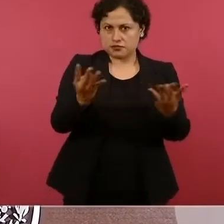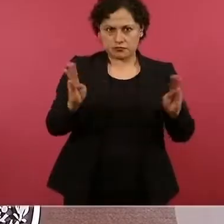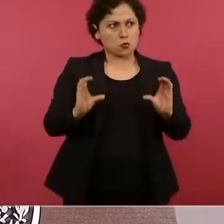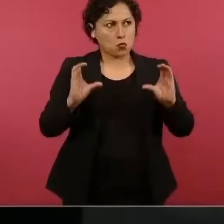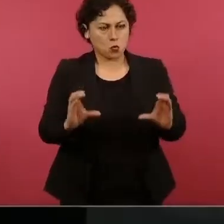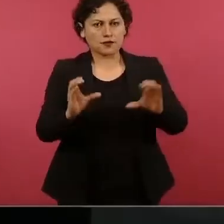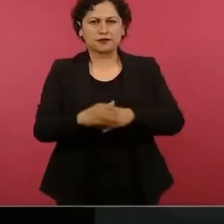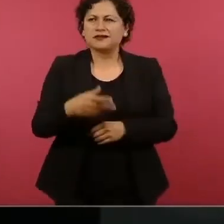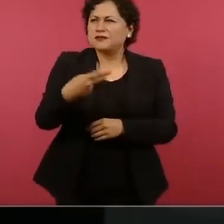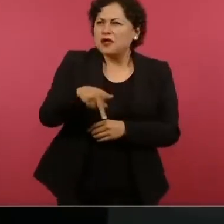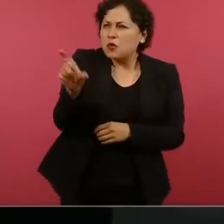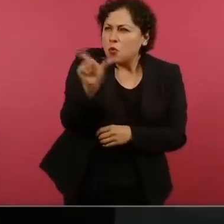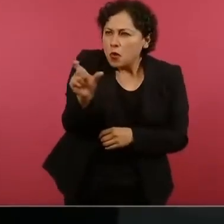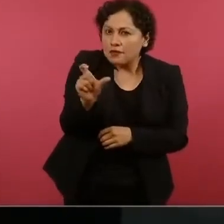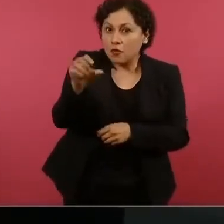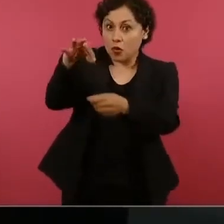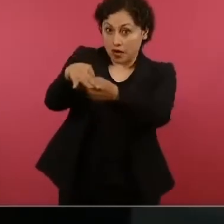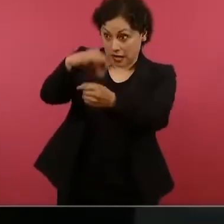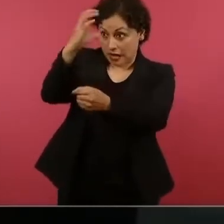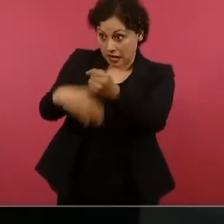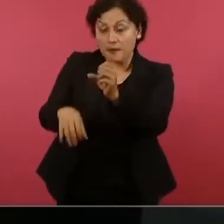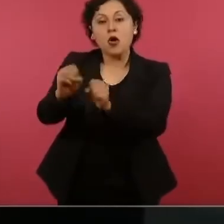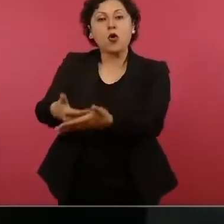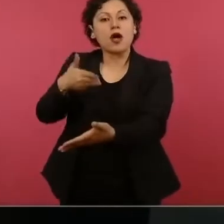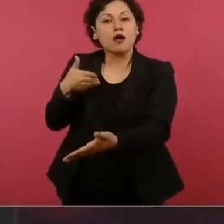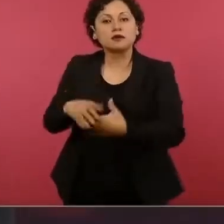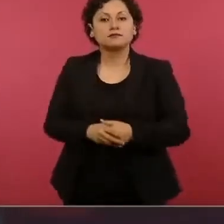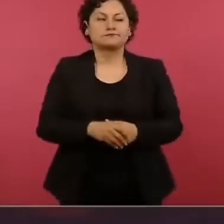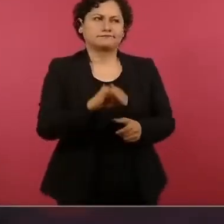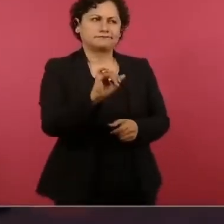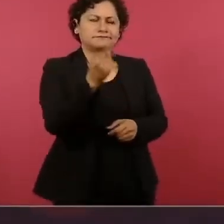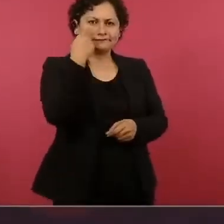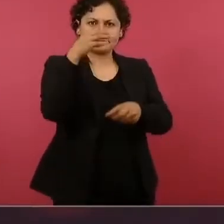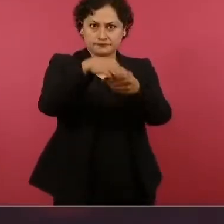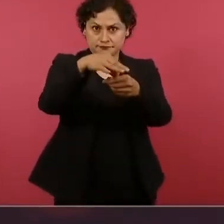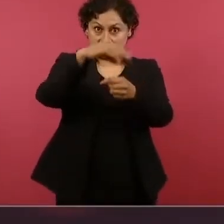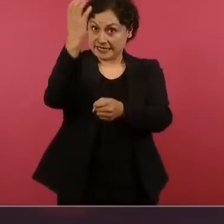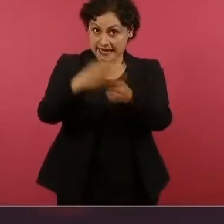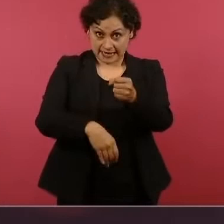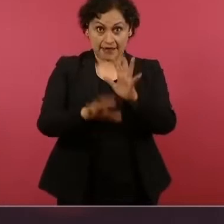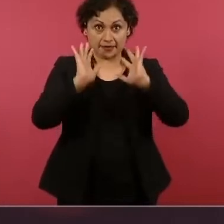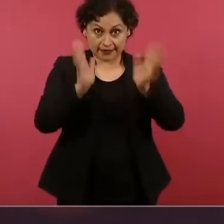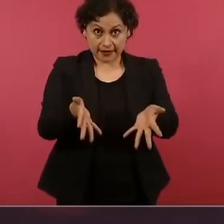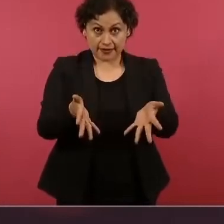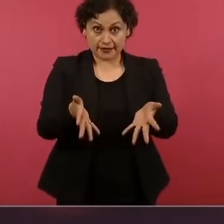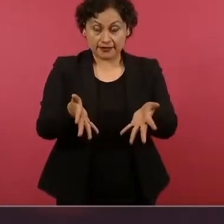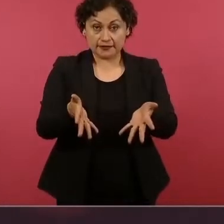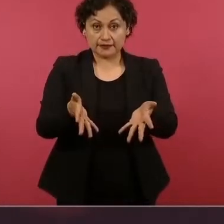elecciones se tienen pensado retirar o antes? Sí, pasando las elecciones ya no van ustedes a